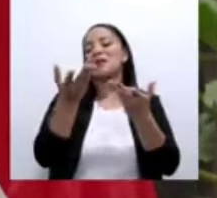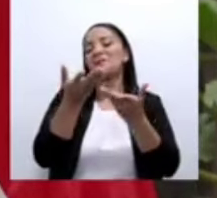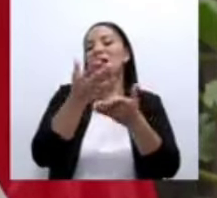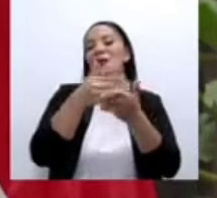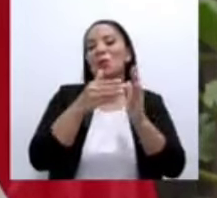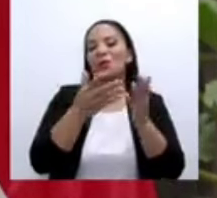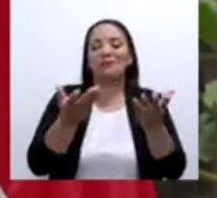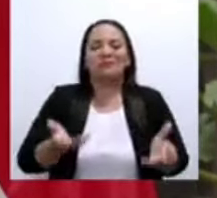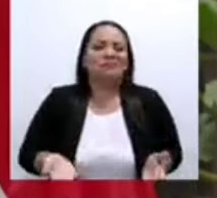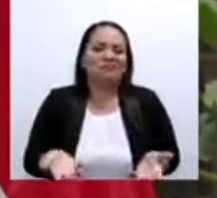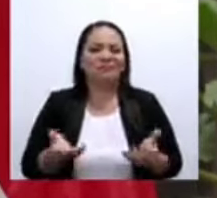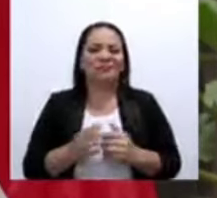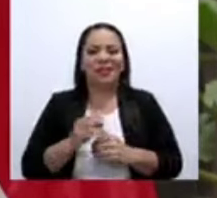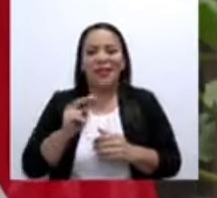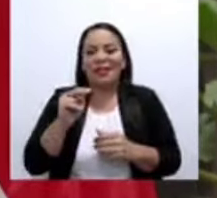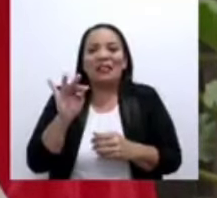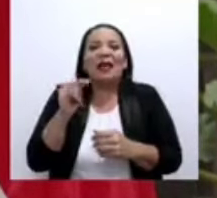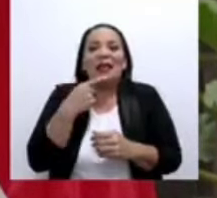decir doña Natalia.